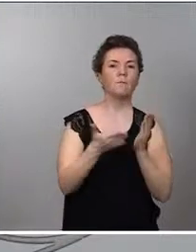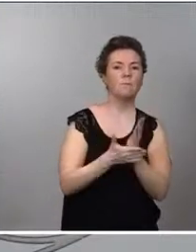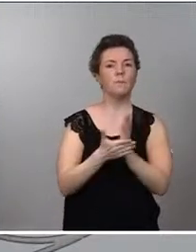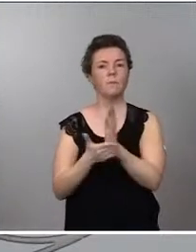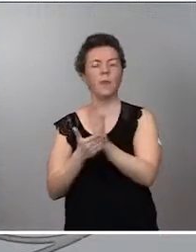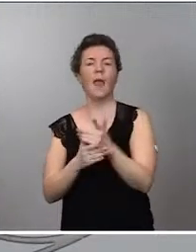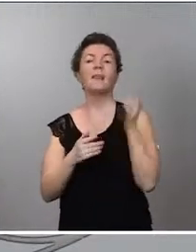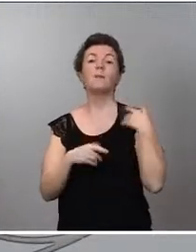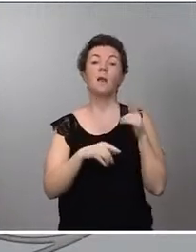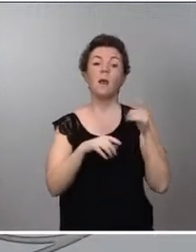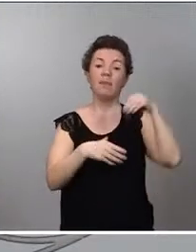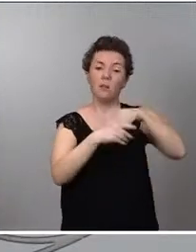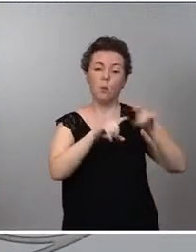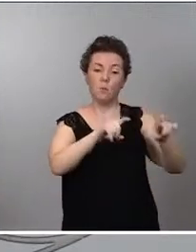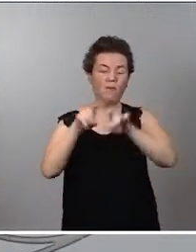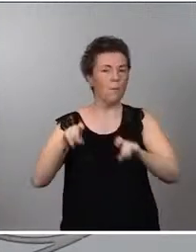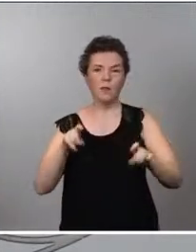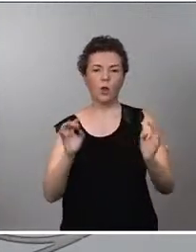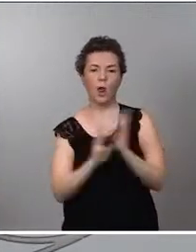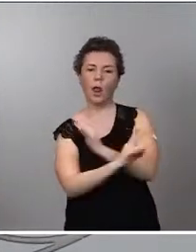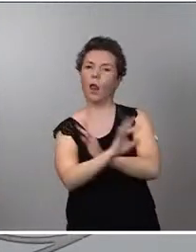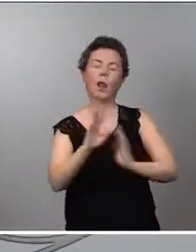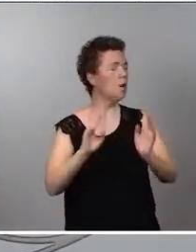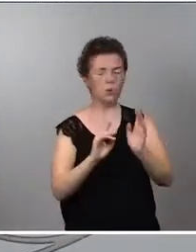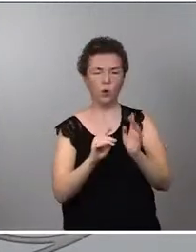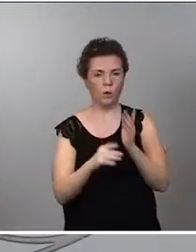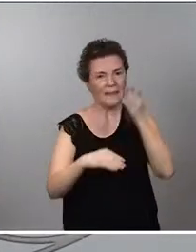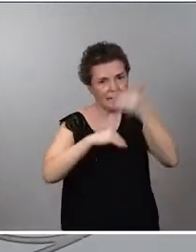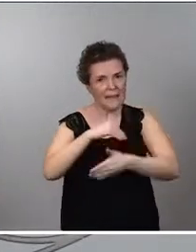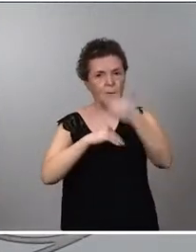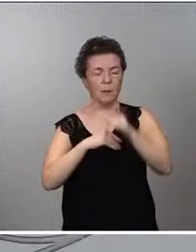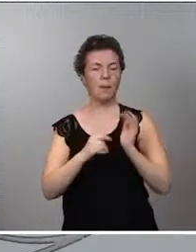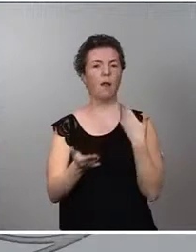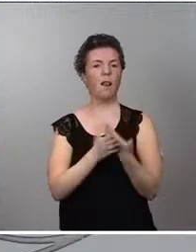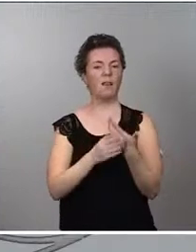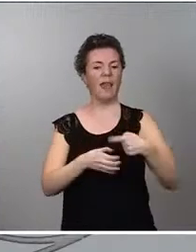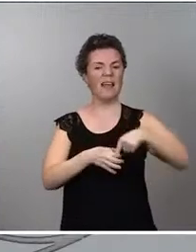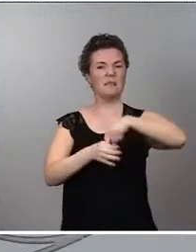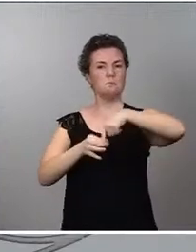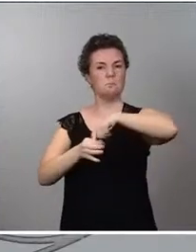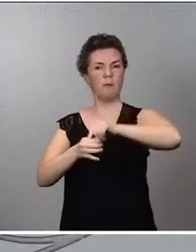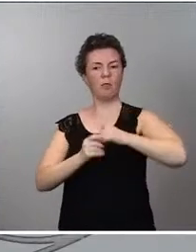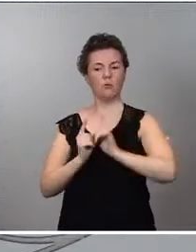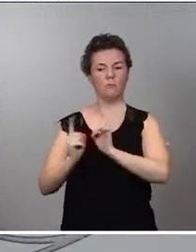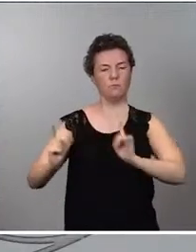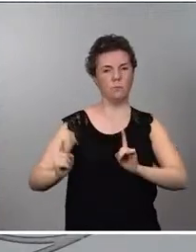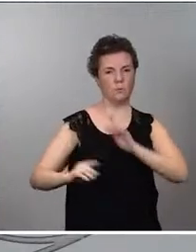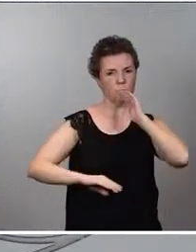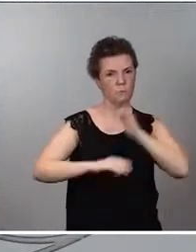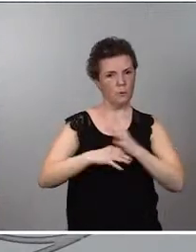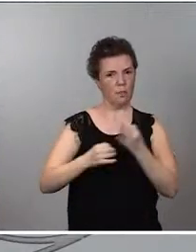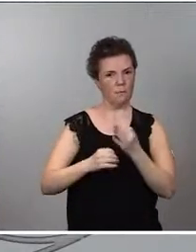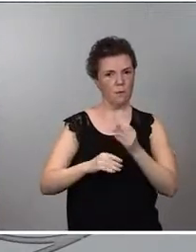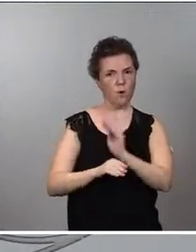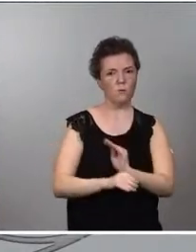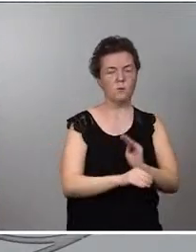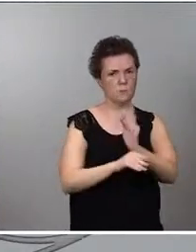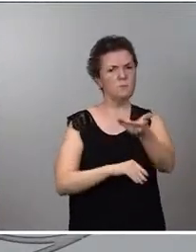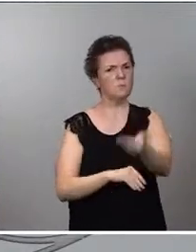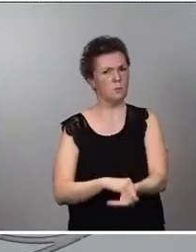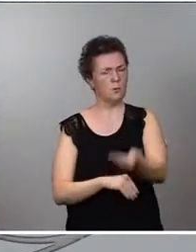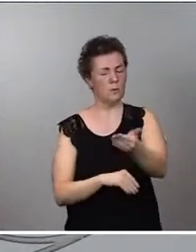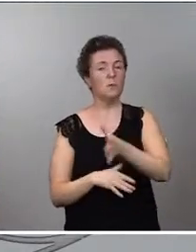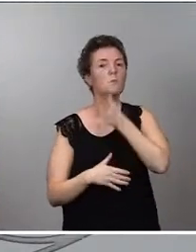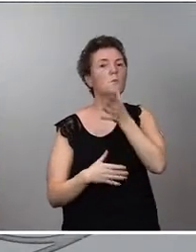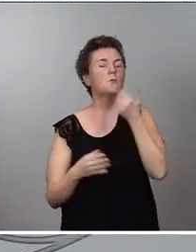para que se pueda en todo momento garantizar que haya los espacios necesarios interpersonales, cosa que creo que es más importante y por tanto, creo que